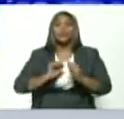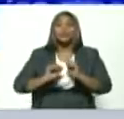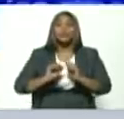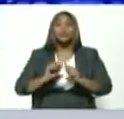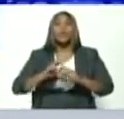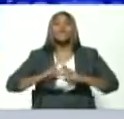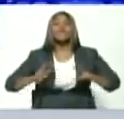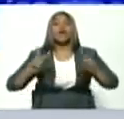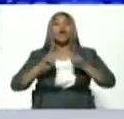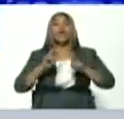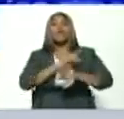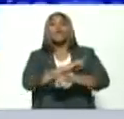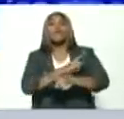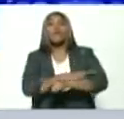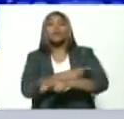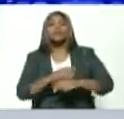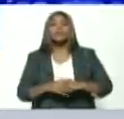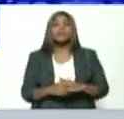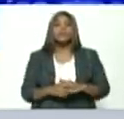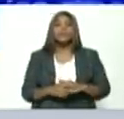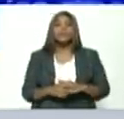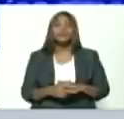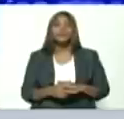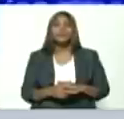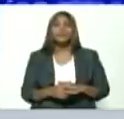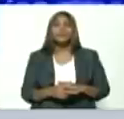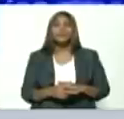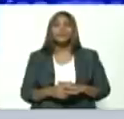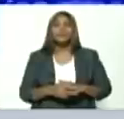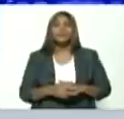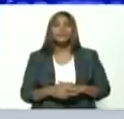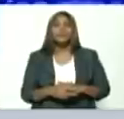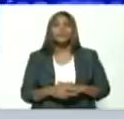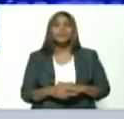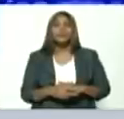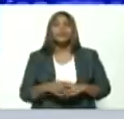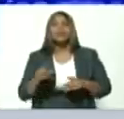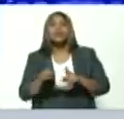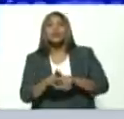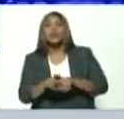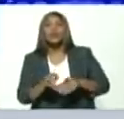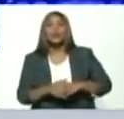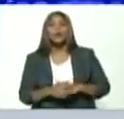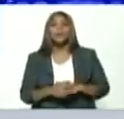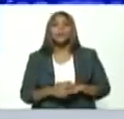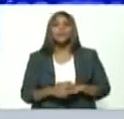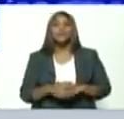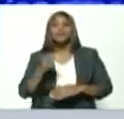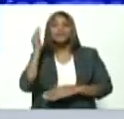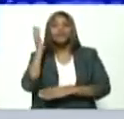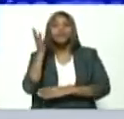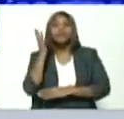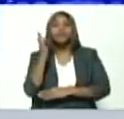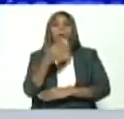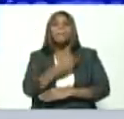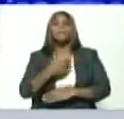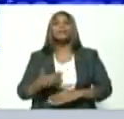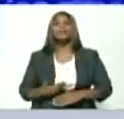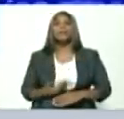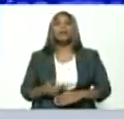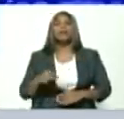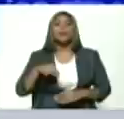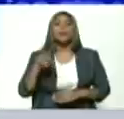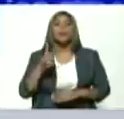consejos presidenciales de gobierno popular como órganos asesores de la presidencia de la república.